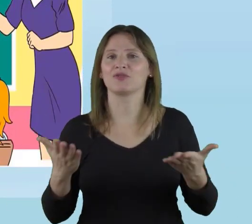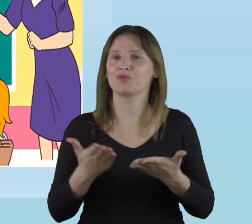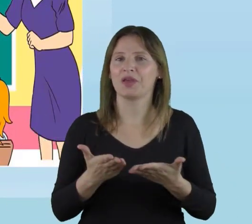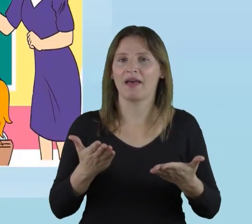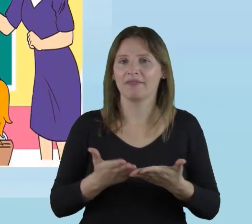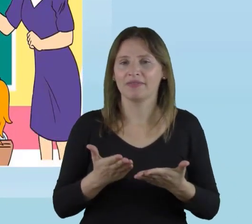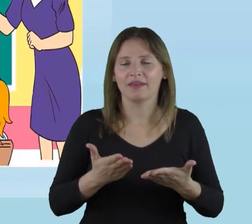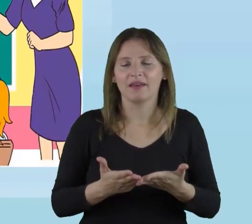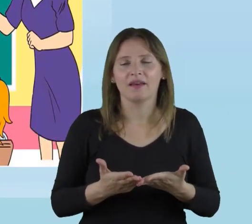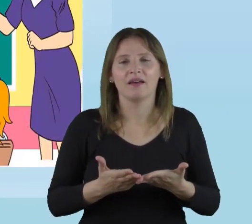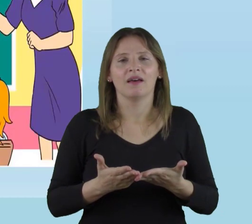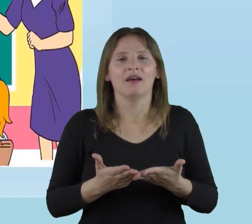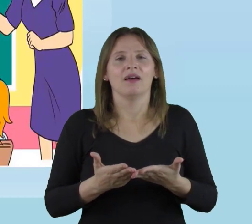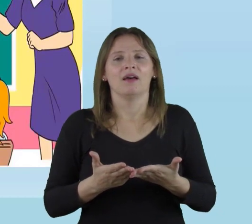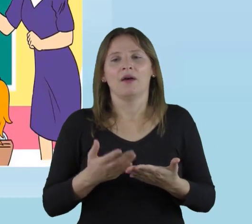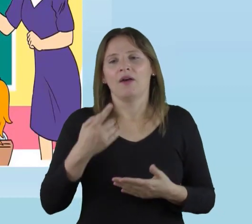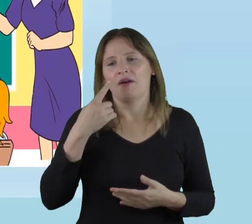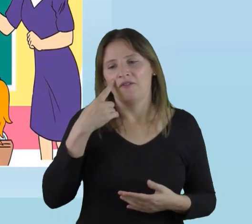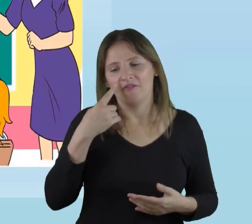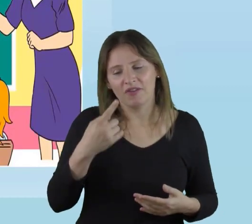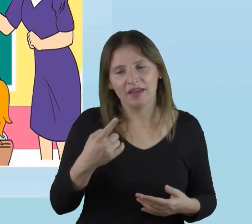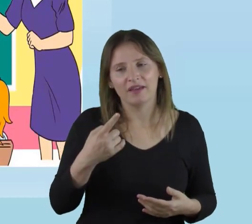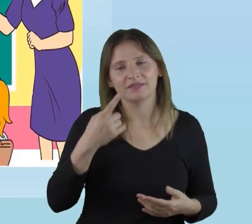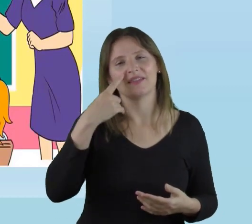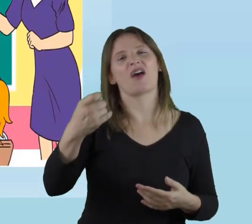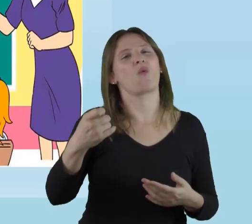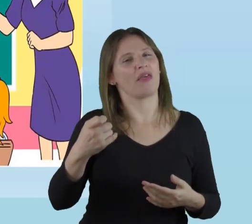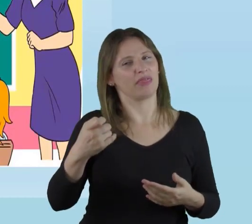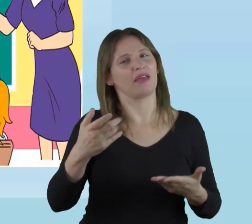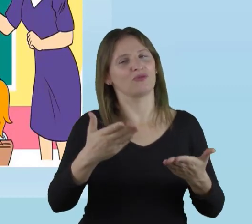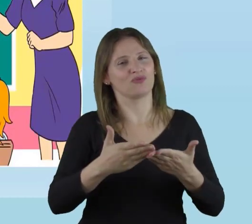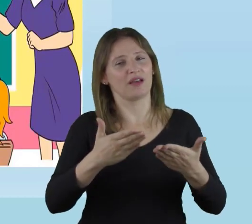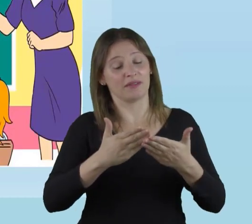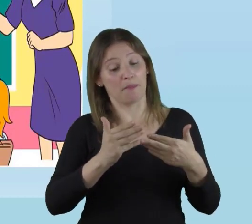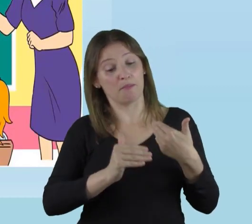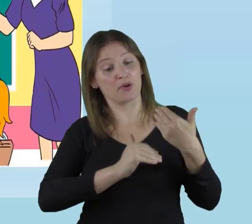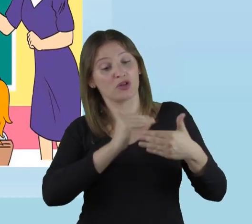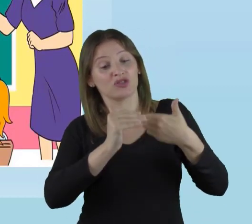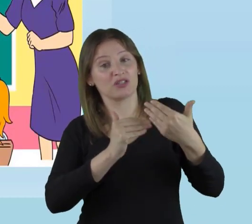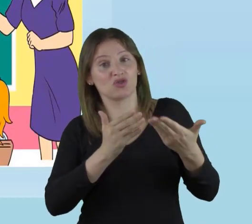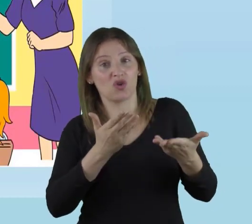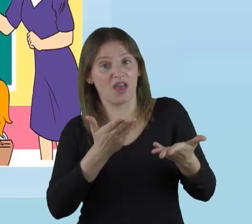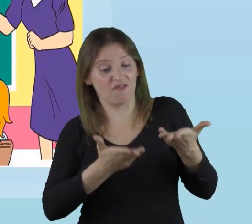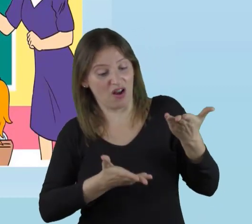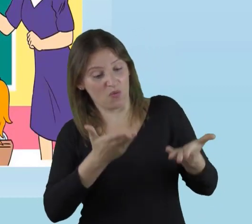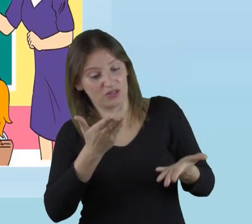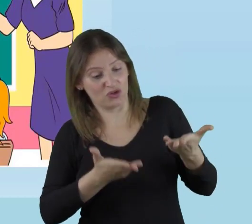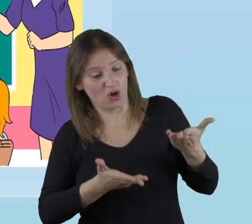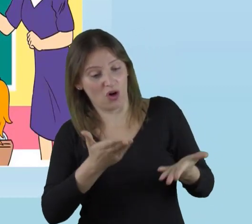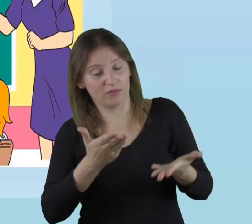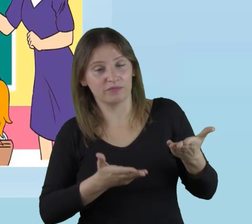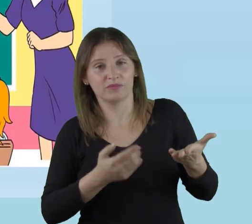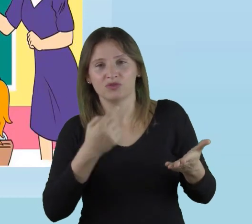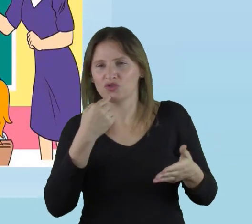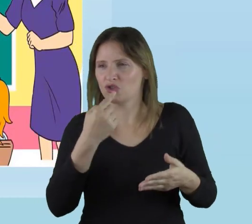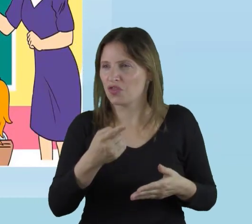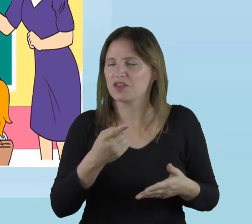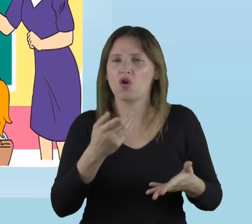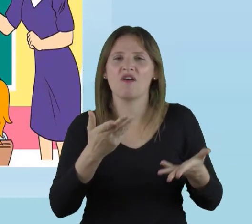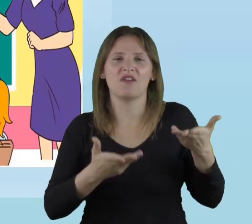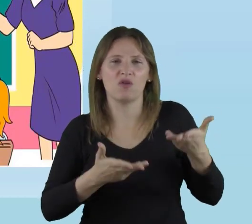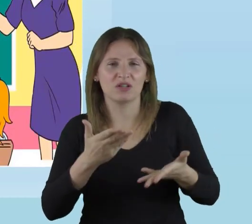Porque el estudiante va a ver que en el proceso de la evaluación,